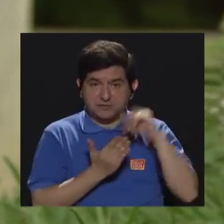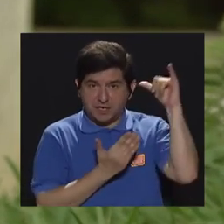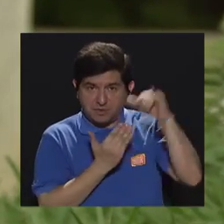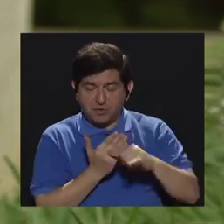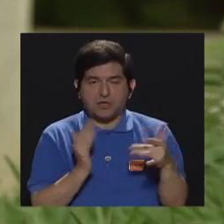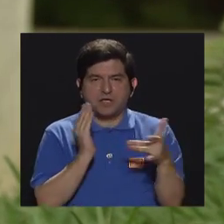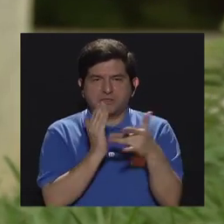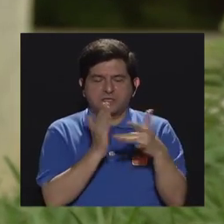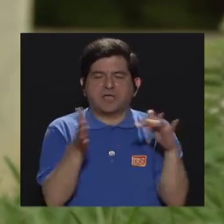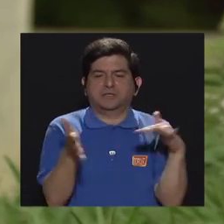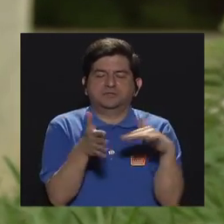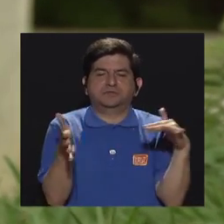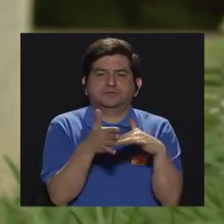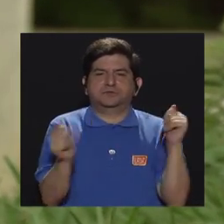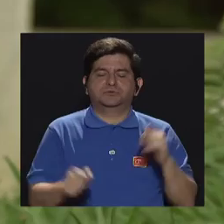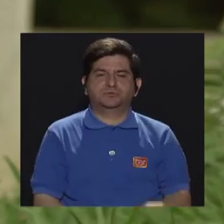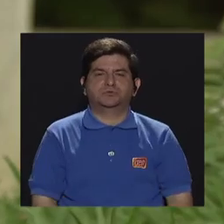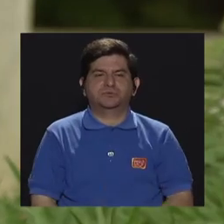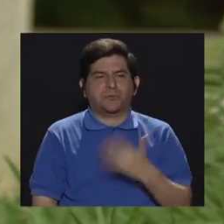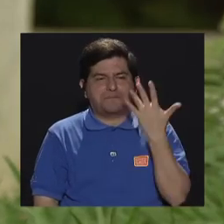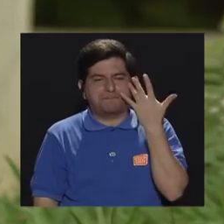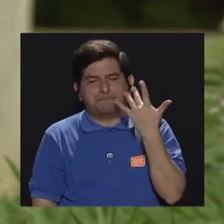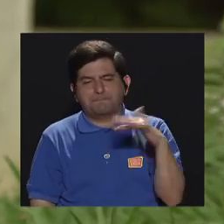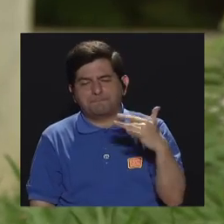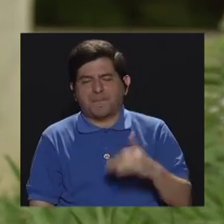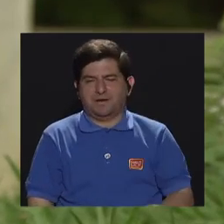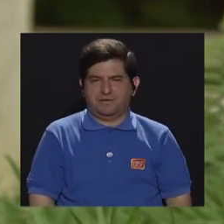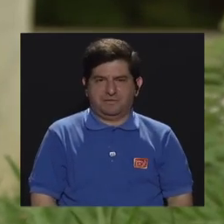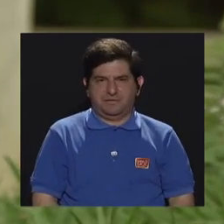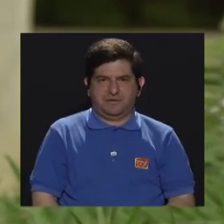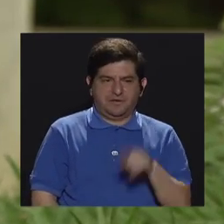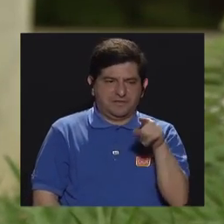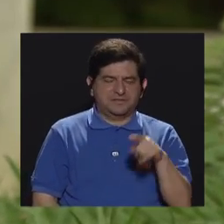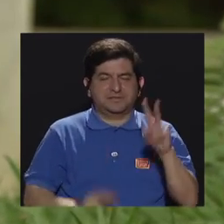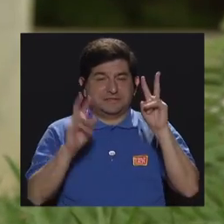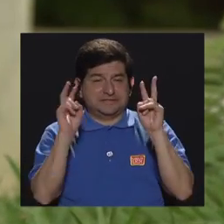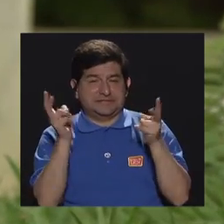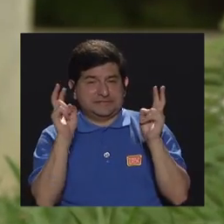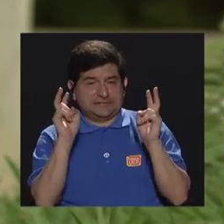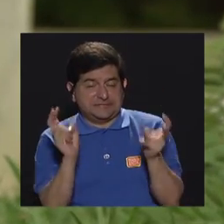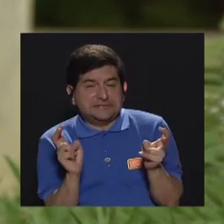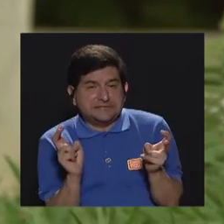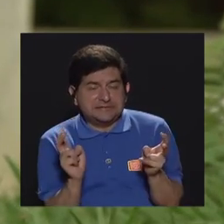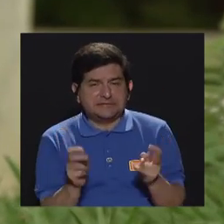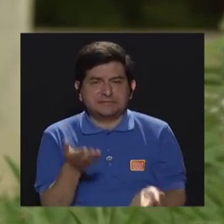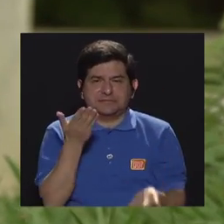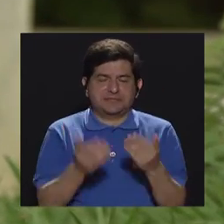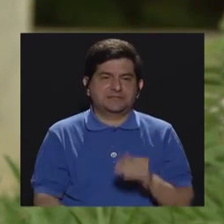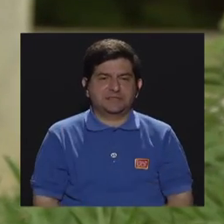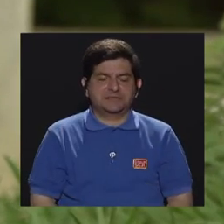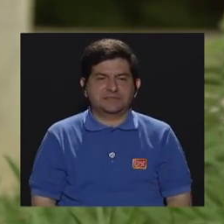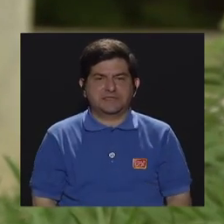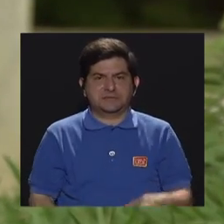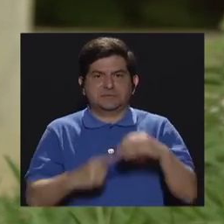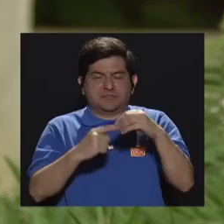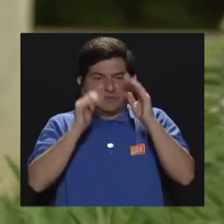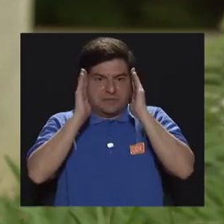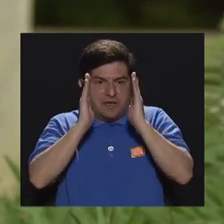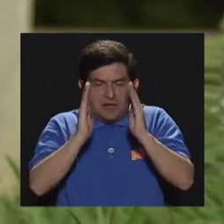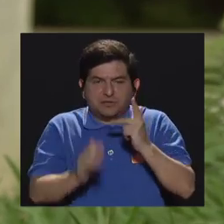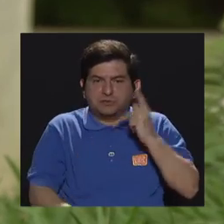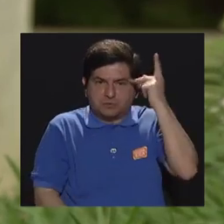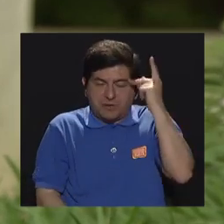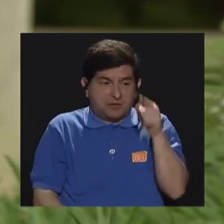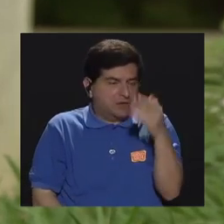proyecto son las técnicas de estudio, que pareciera que es uno de los temas más acaparados por los padres de